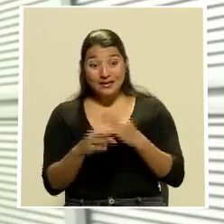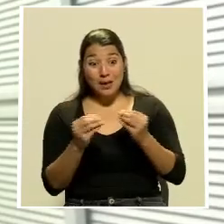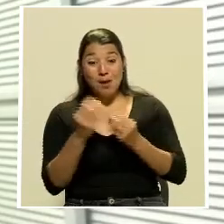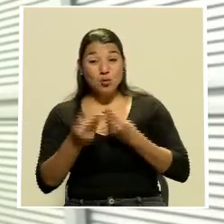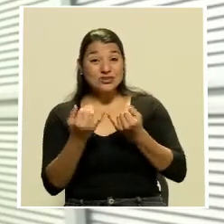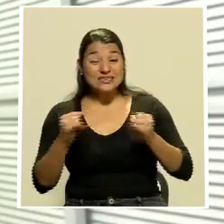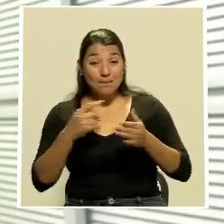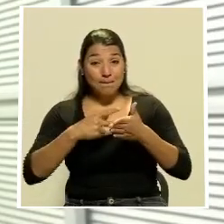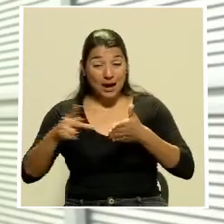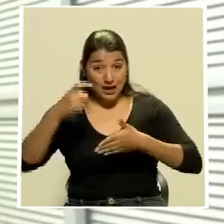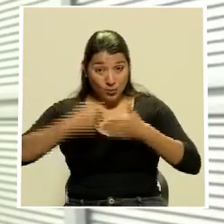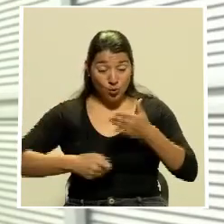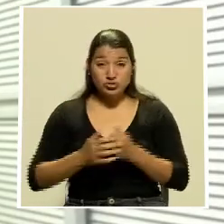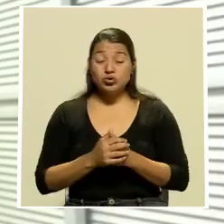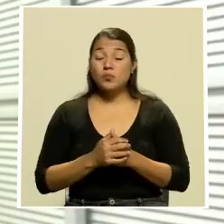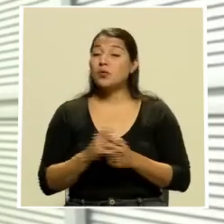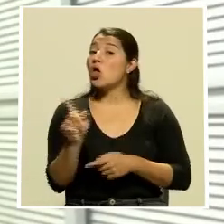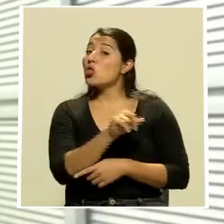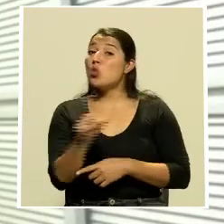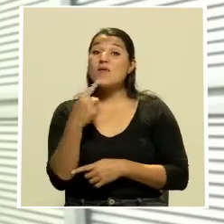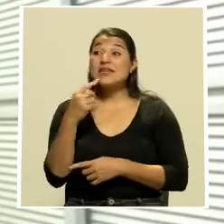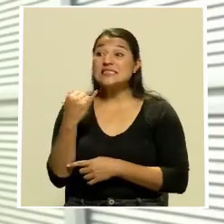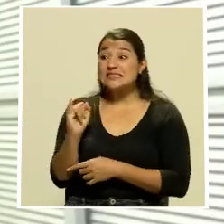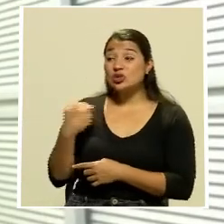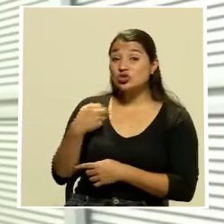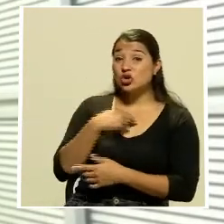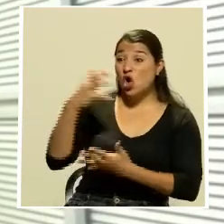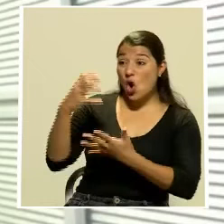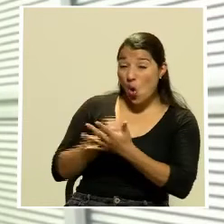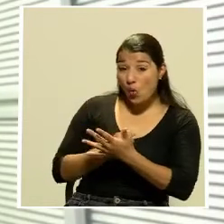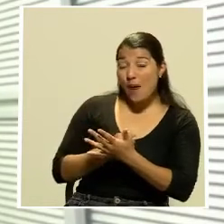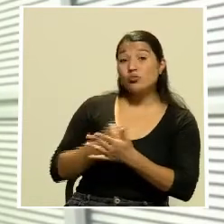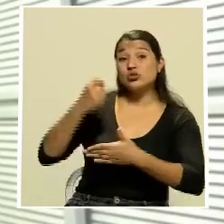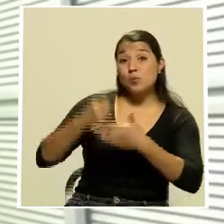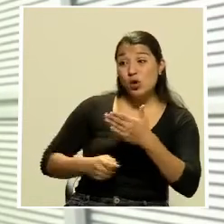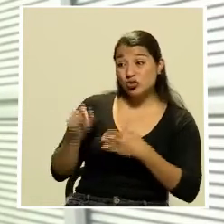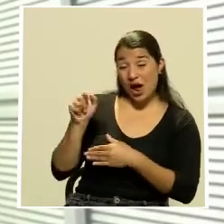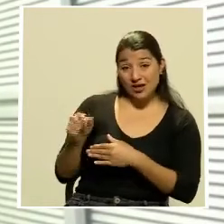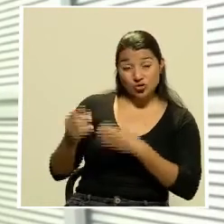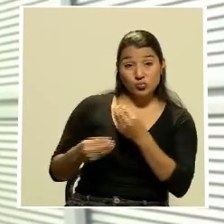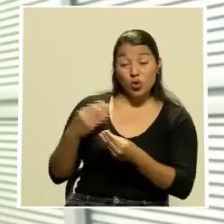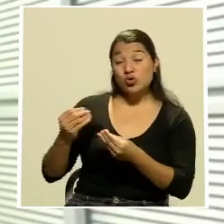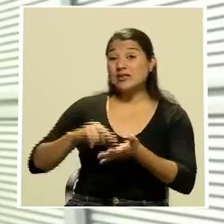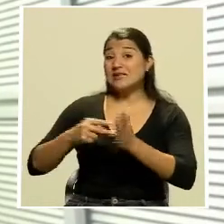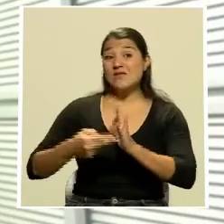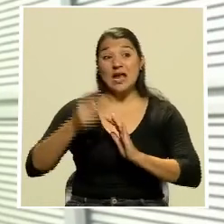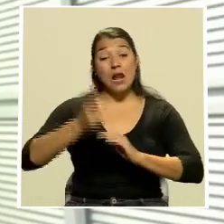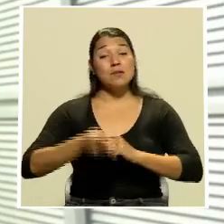cierto que al grabar estos productos de tabaco se va a aumentar automáticamente el